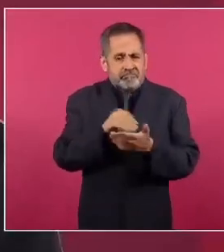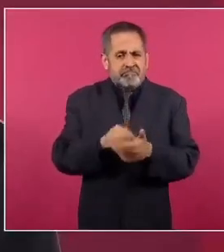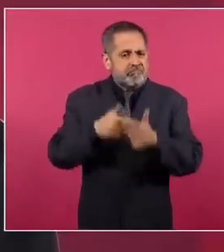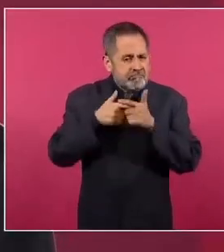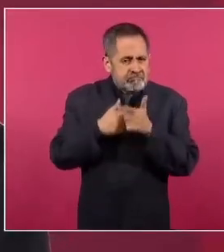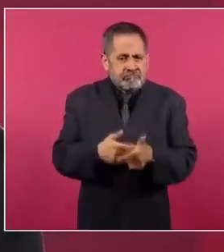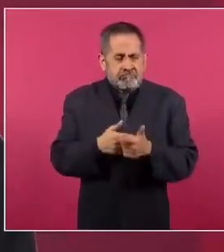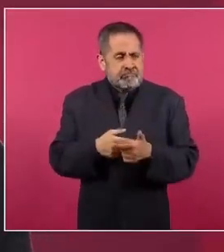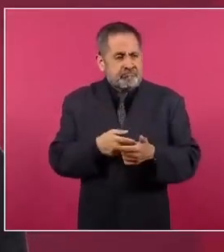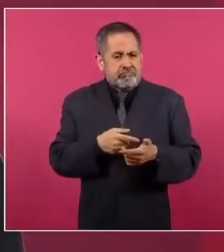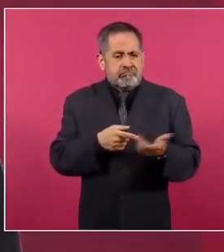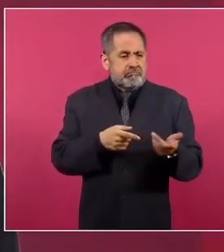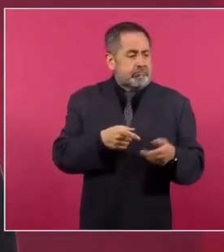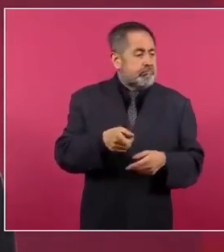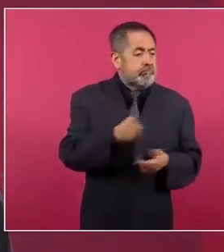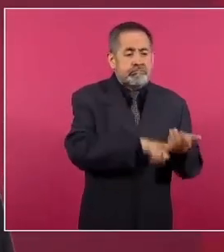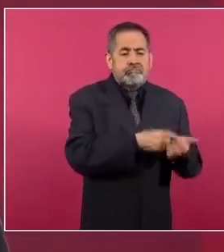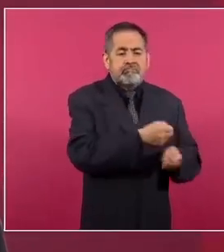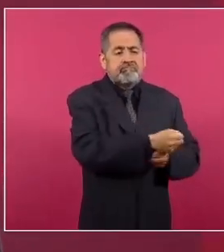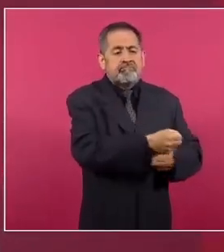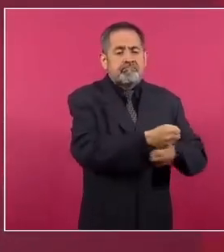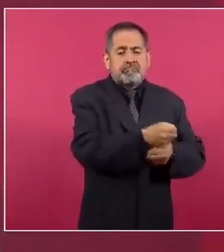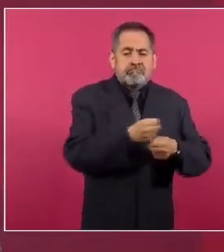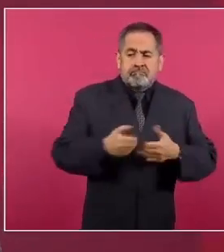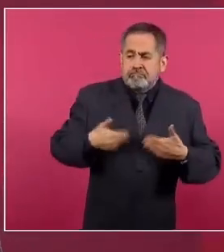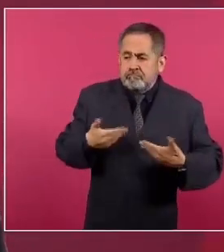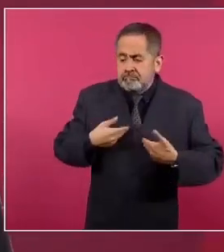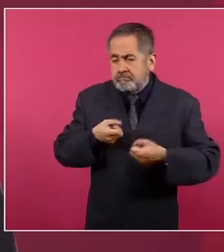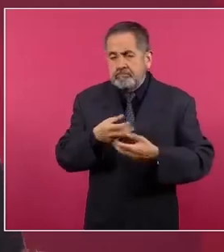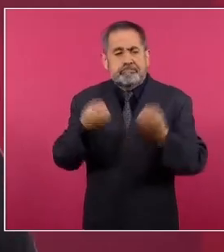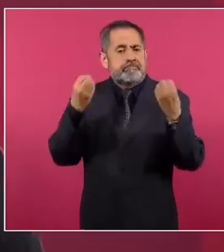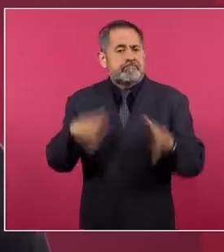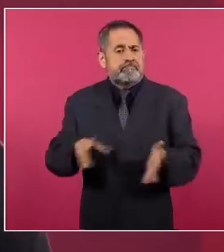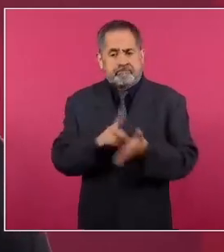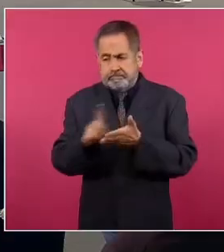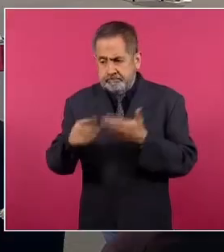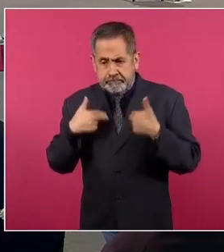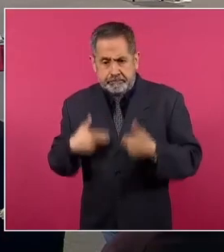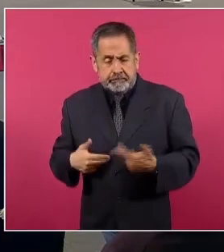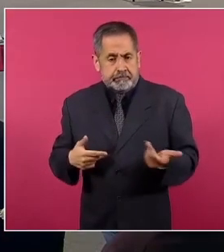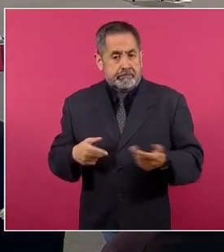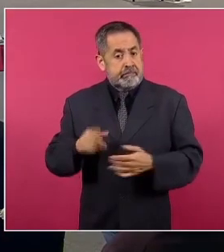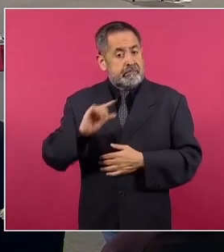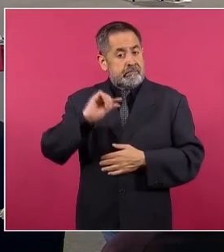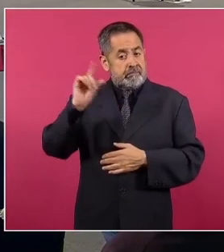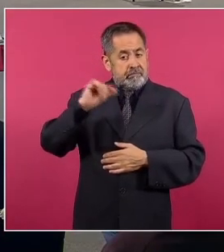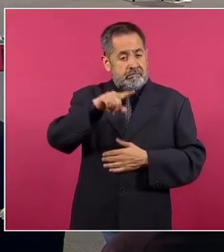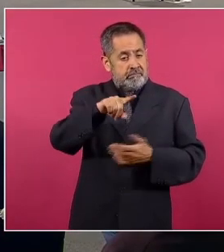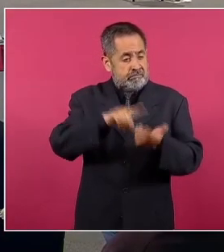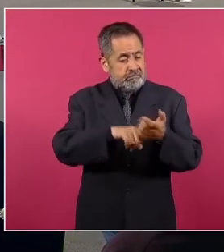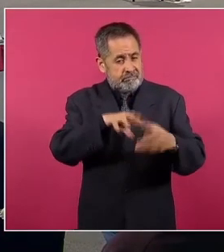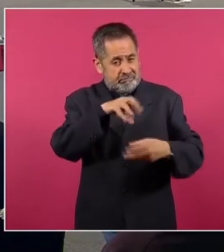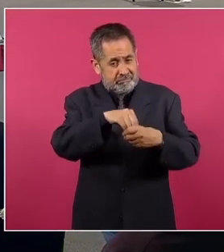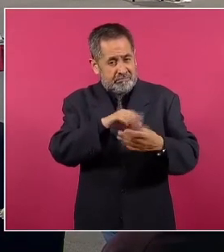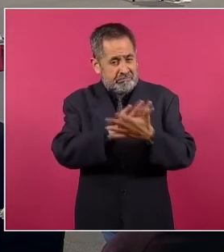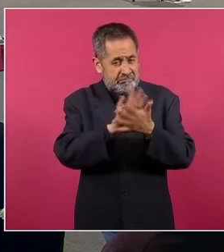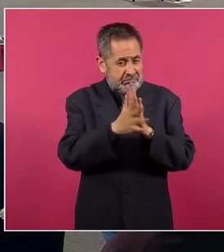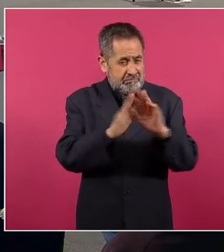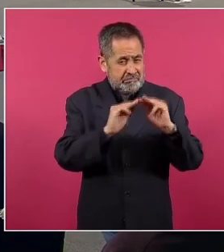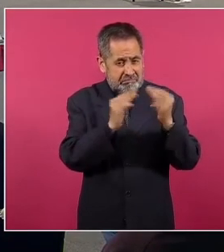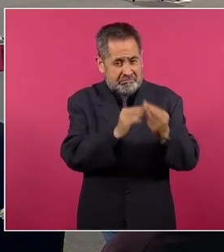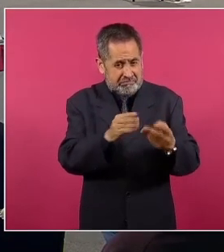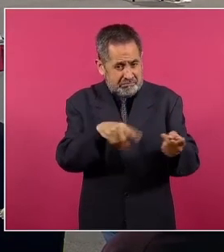obtener confesiones de inocentes, que se violen derechos humanos, que la autoridad siga siendo cómplices de tropelías